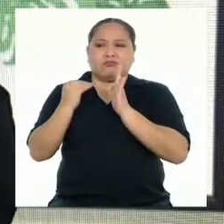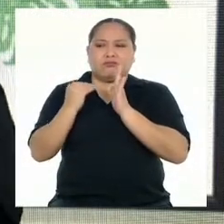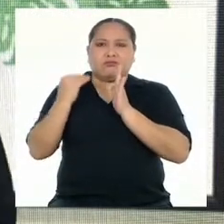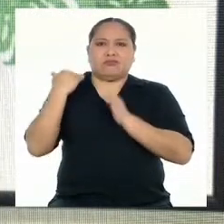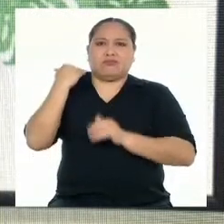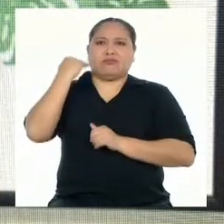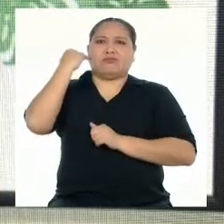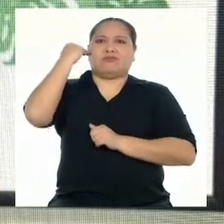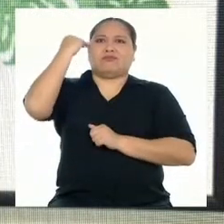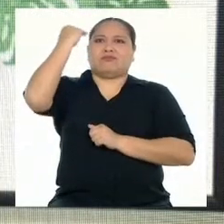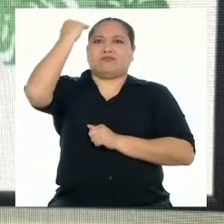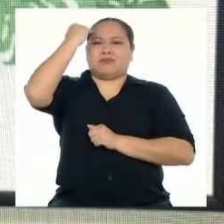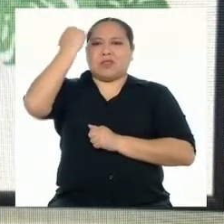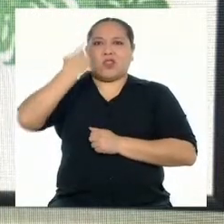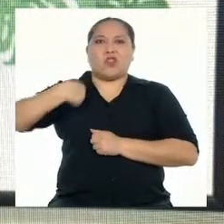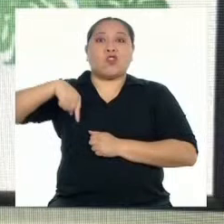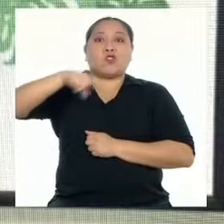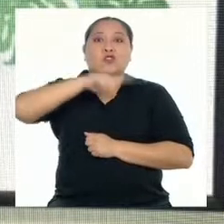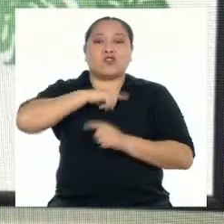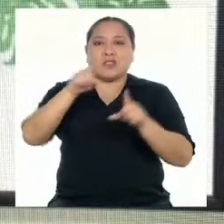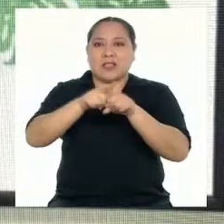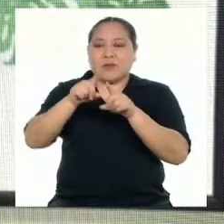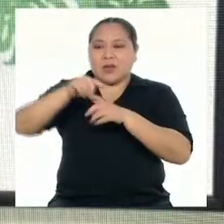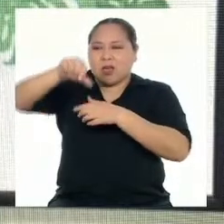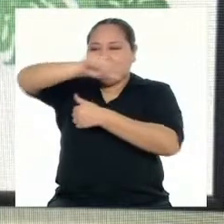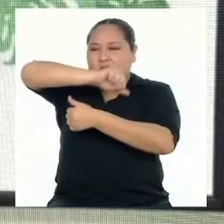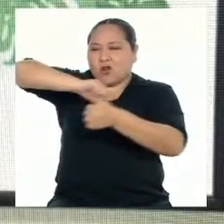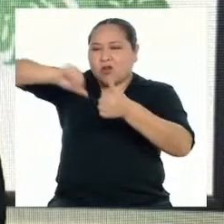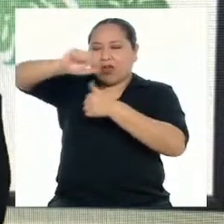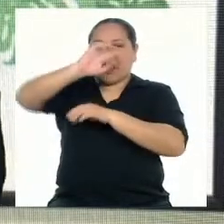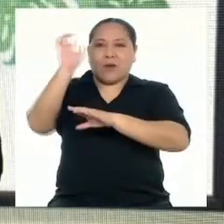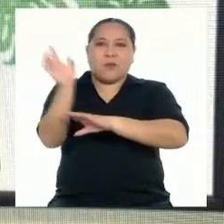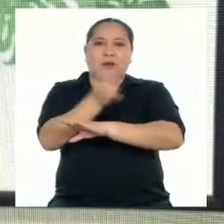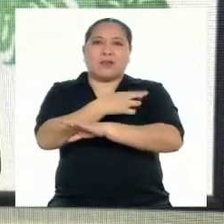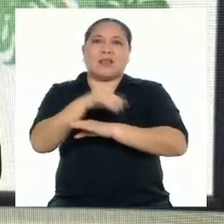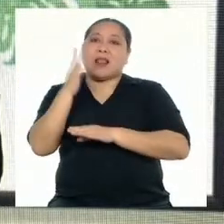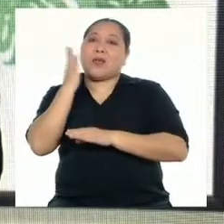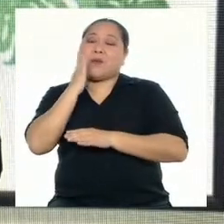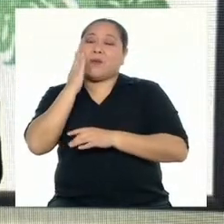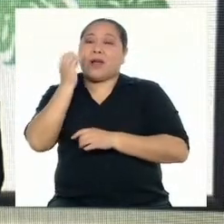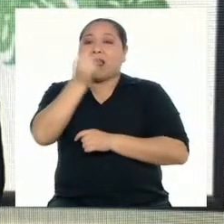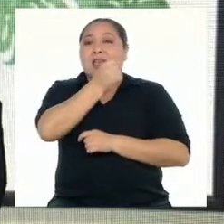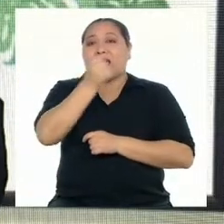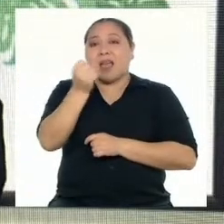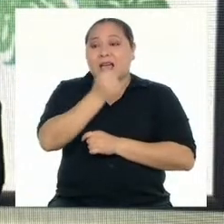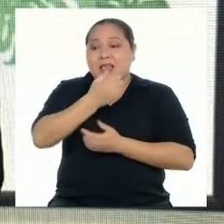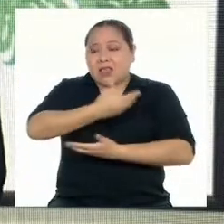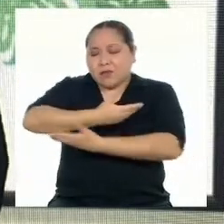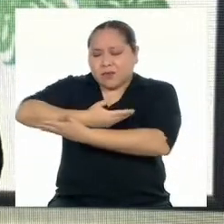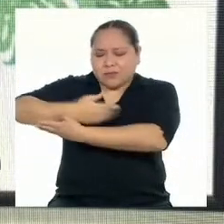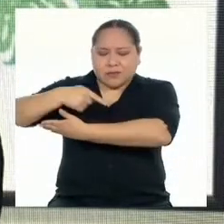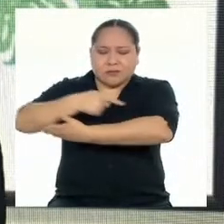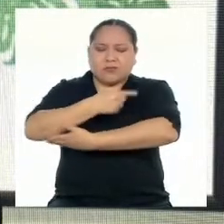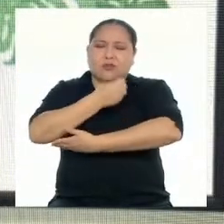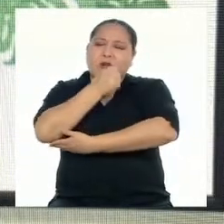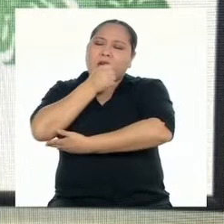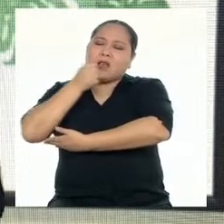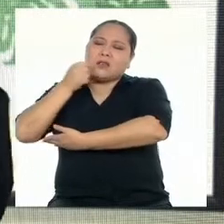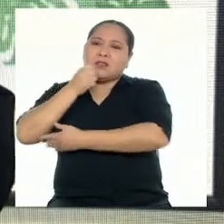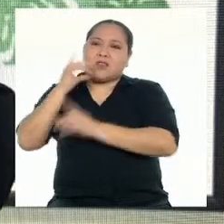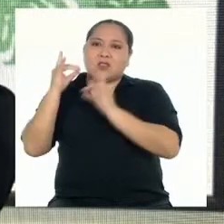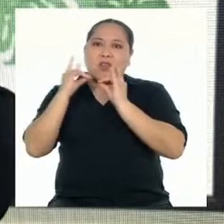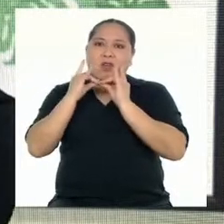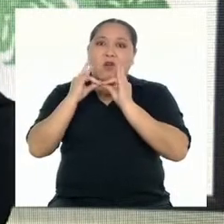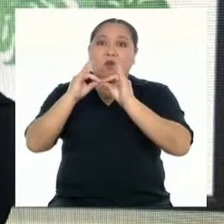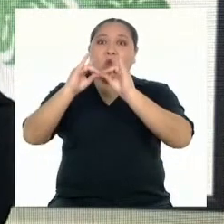nosotros también vamos rodeados de poesía. La mamá le canta al niño su canción de cuna y no siempre tiene sentido,